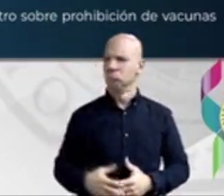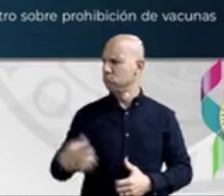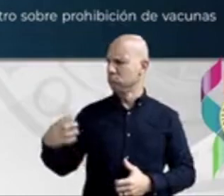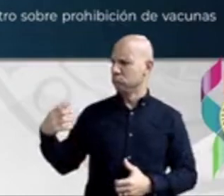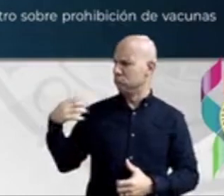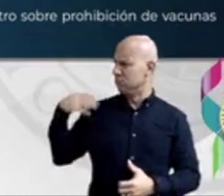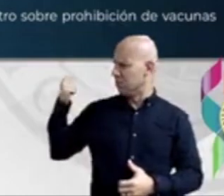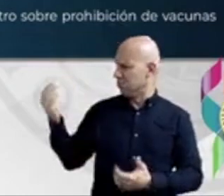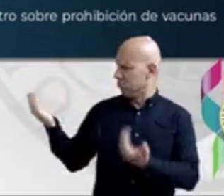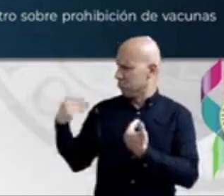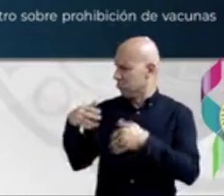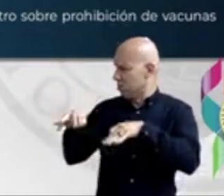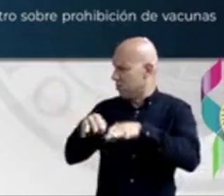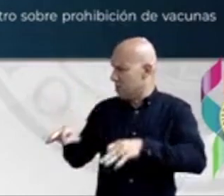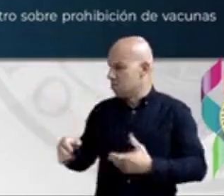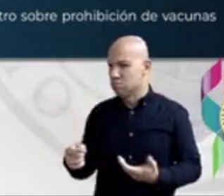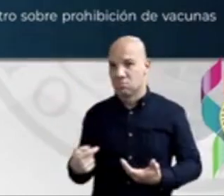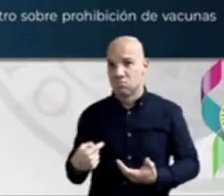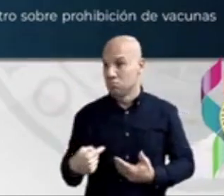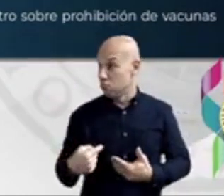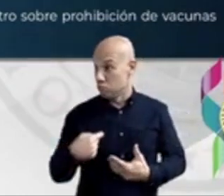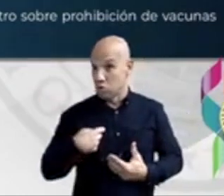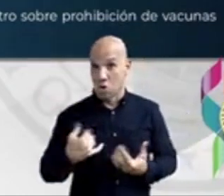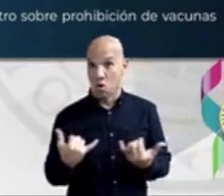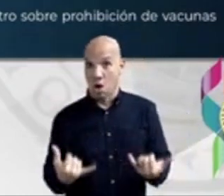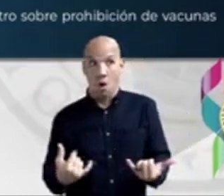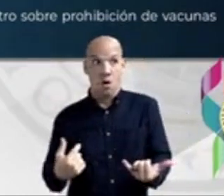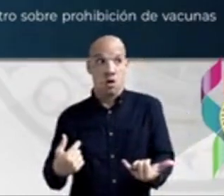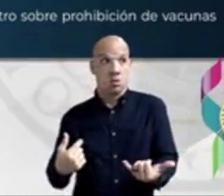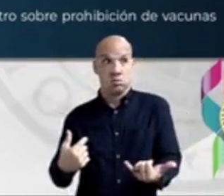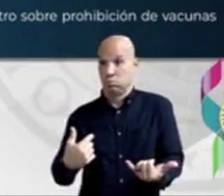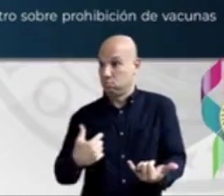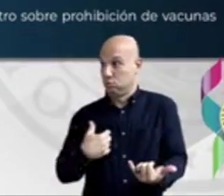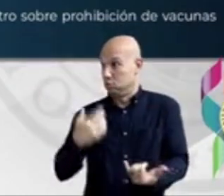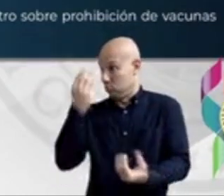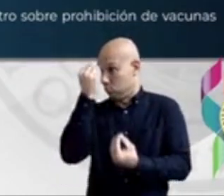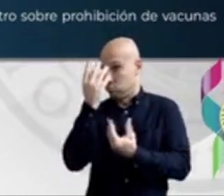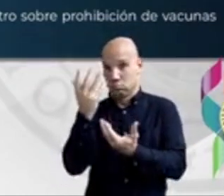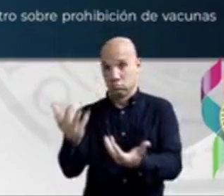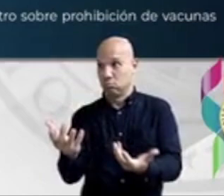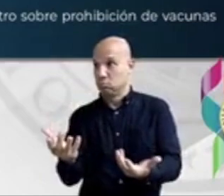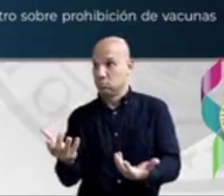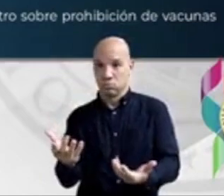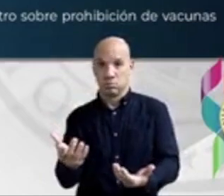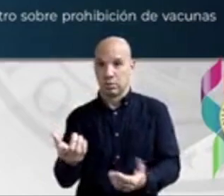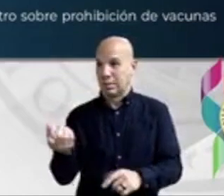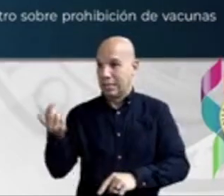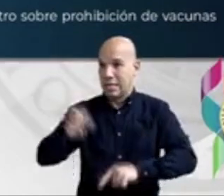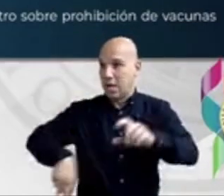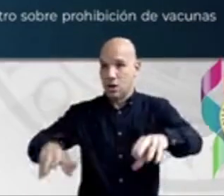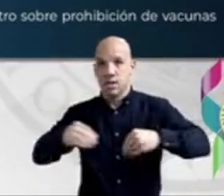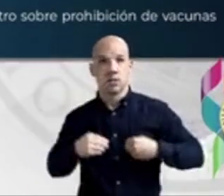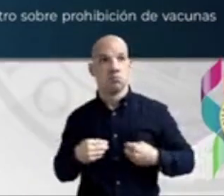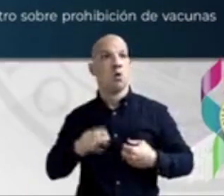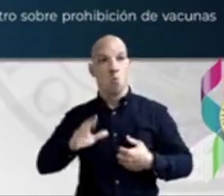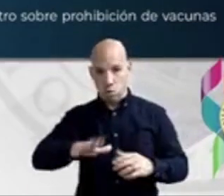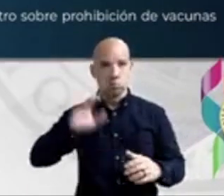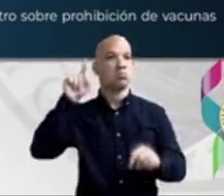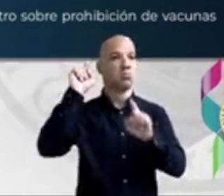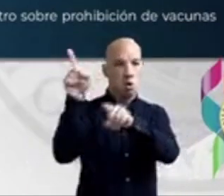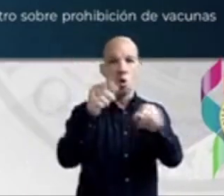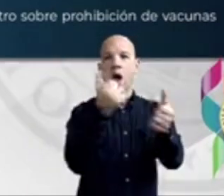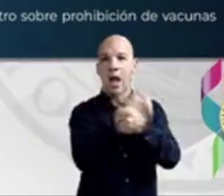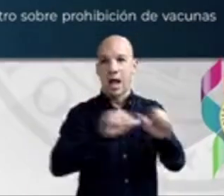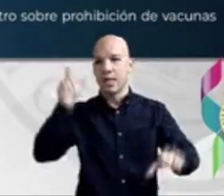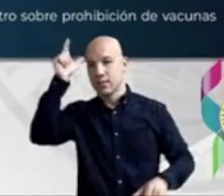vamos a, y yo lo que estoy diciendo es, y ahora mismo lo estoy disponiendo, ¿no? Pues vamos a impactar todos esos residenciales, porque eso no se justifica.